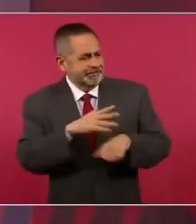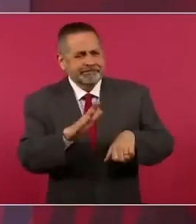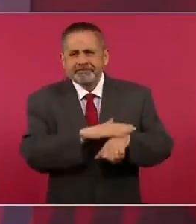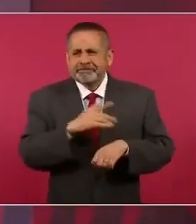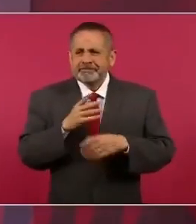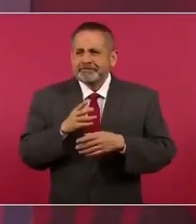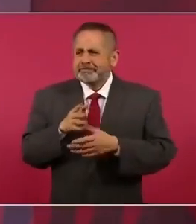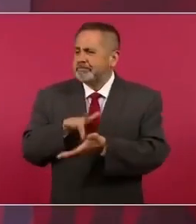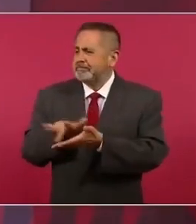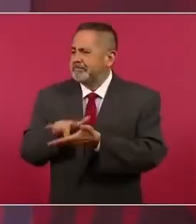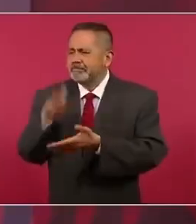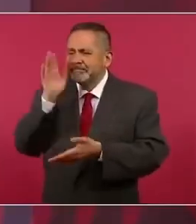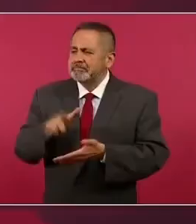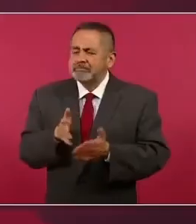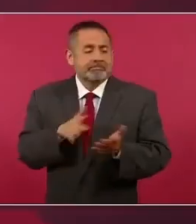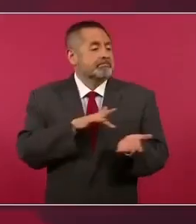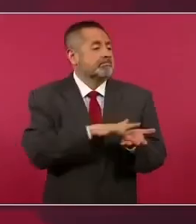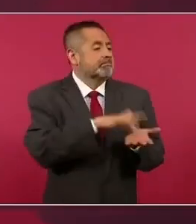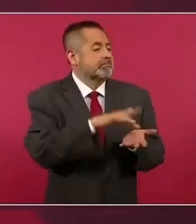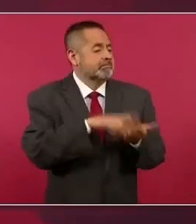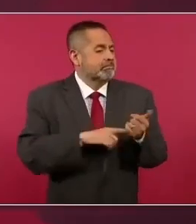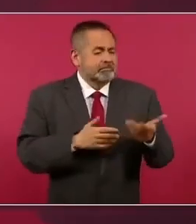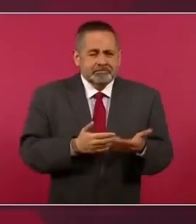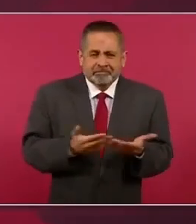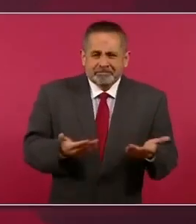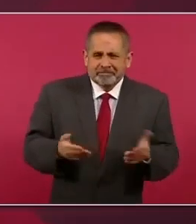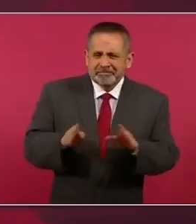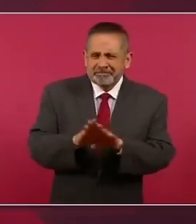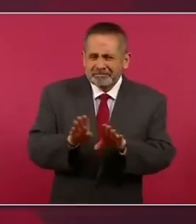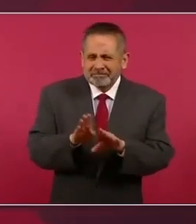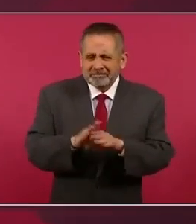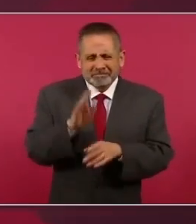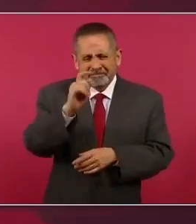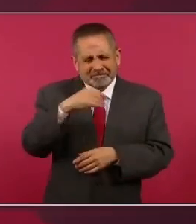se explica uno eso